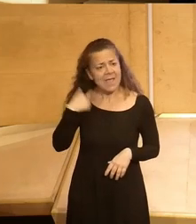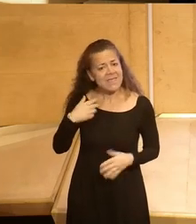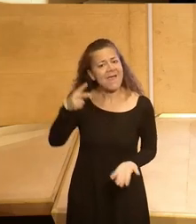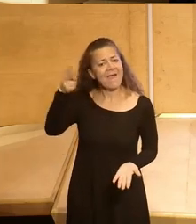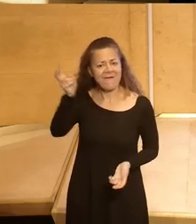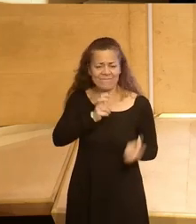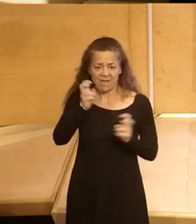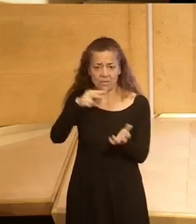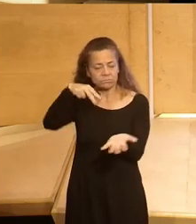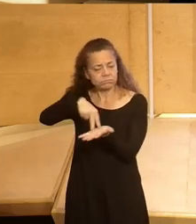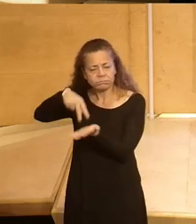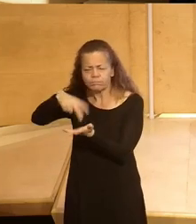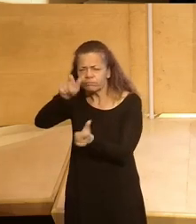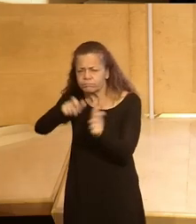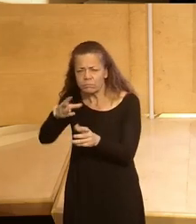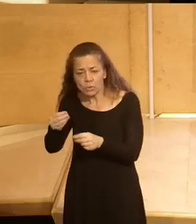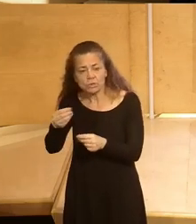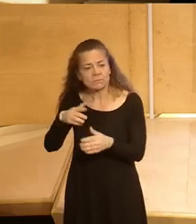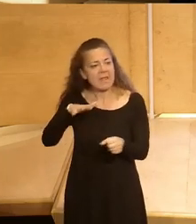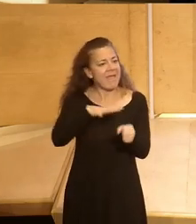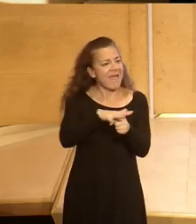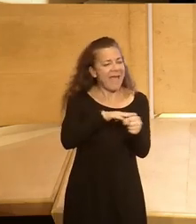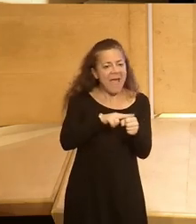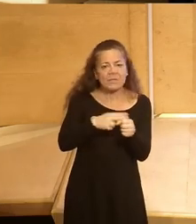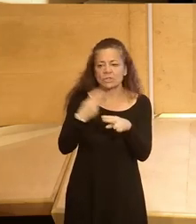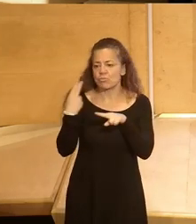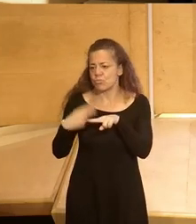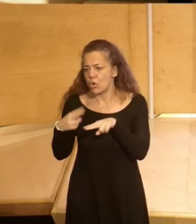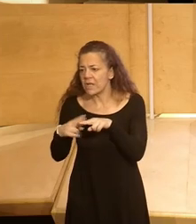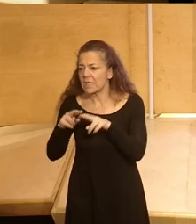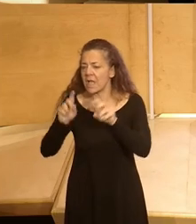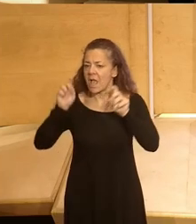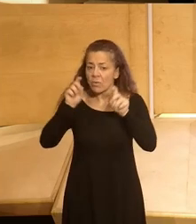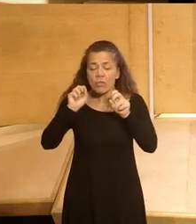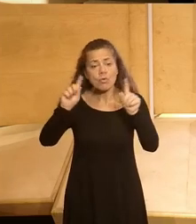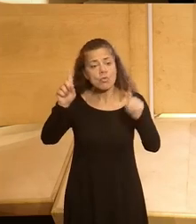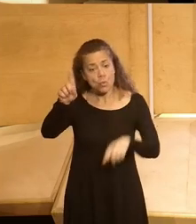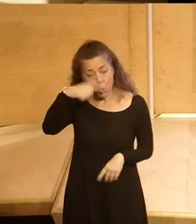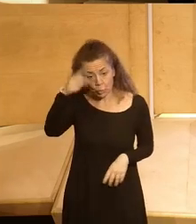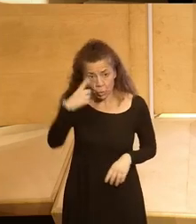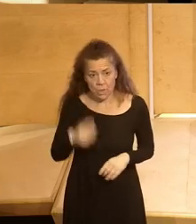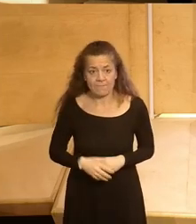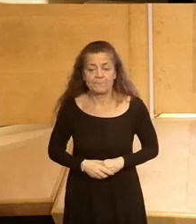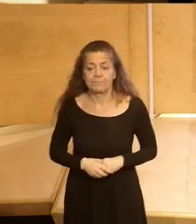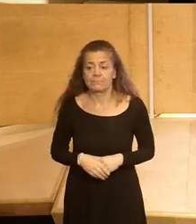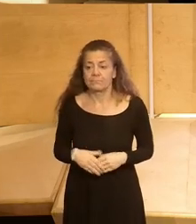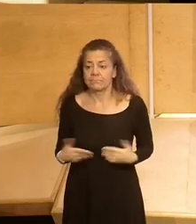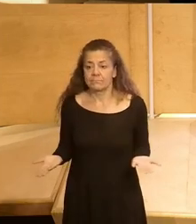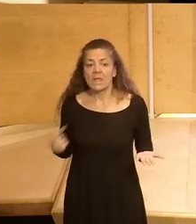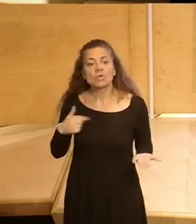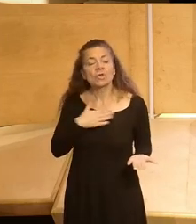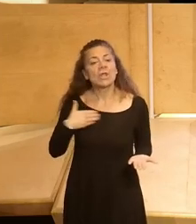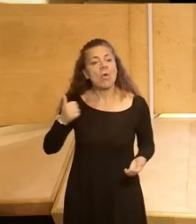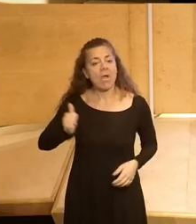personalidades muy representativas de los ámbitos de la política, de la educación, de la cultura. Y, bueno, quiero